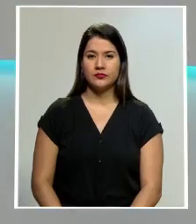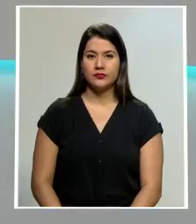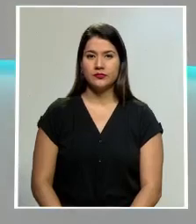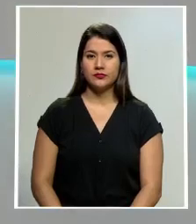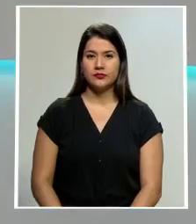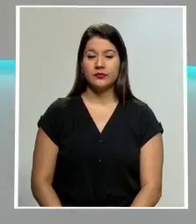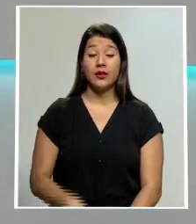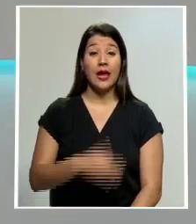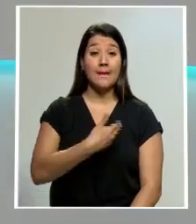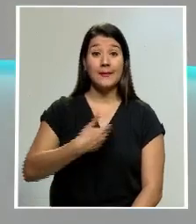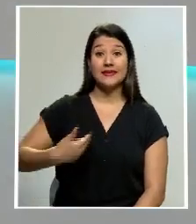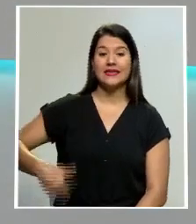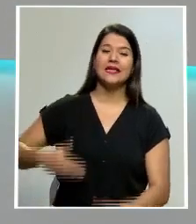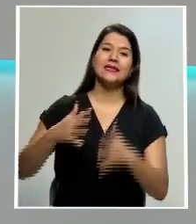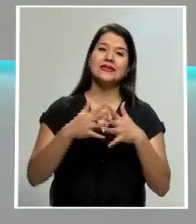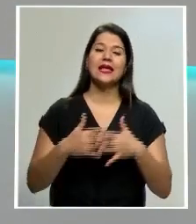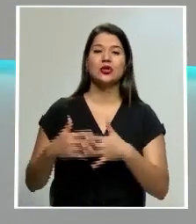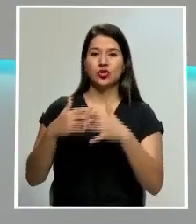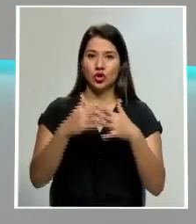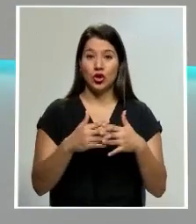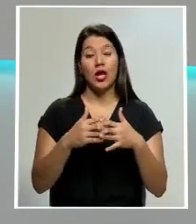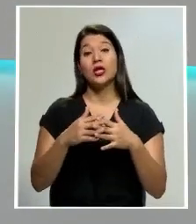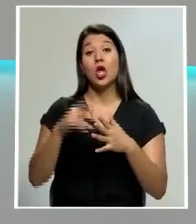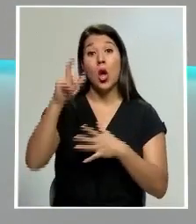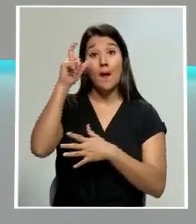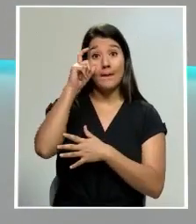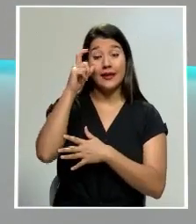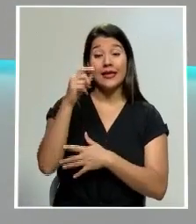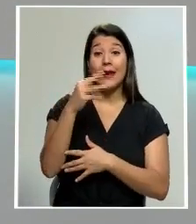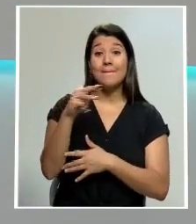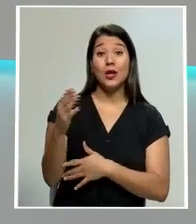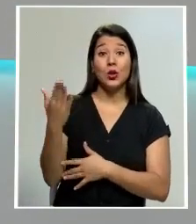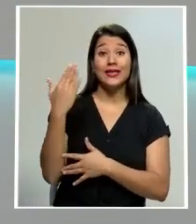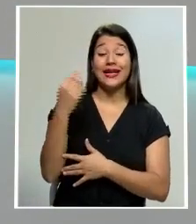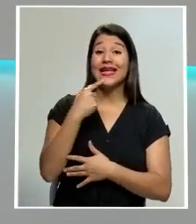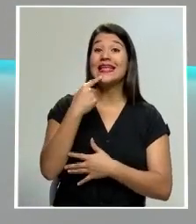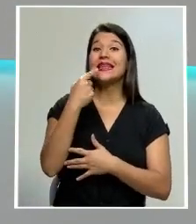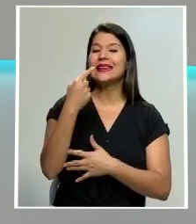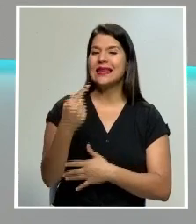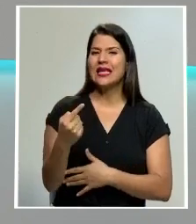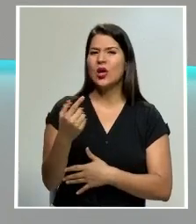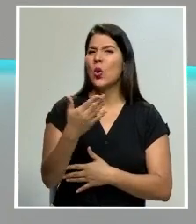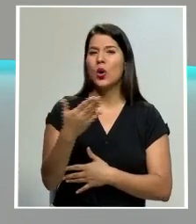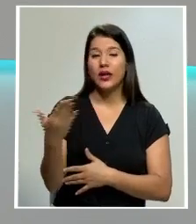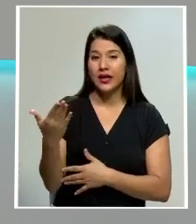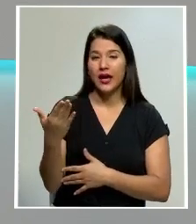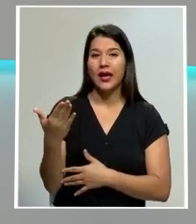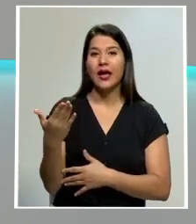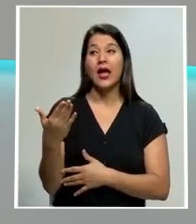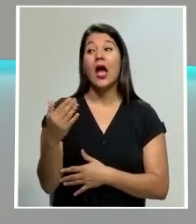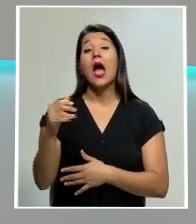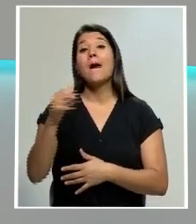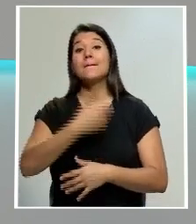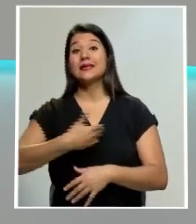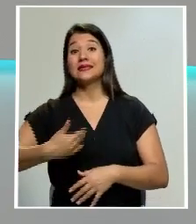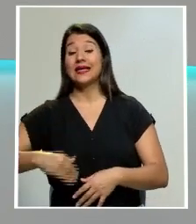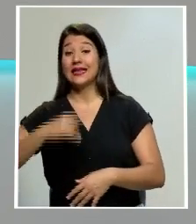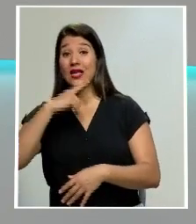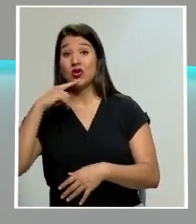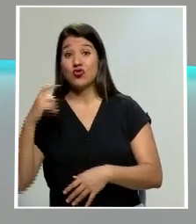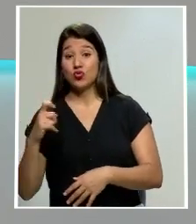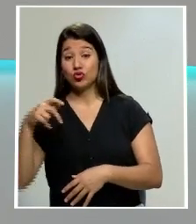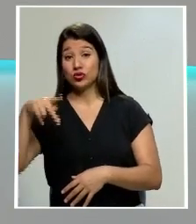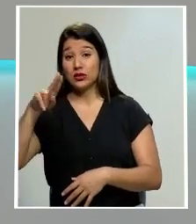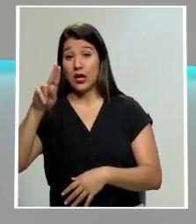El presidente de Estados Unidos Joe Biden dijo el miércoles y advirtió a su par ruso Vladimir Putin que no tolerará